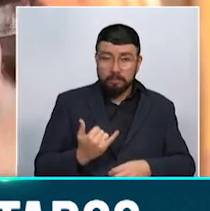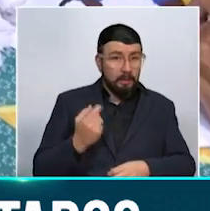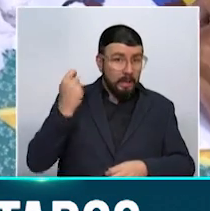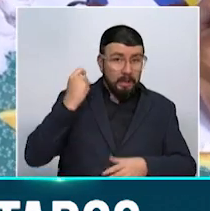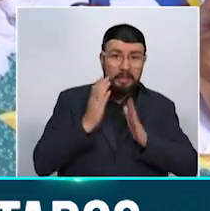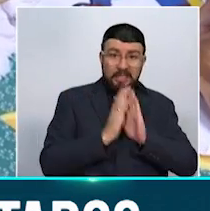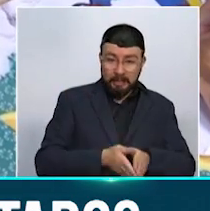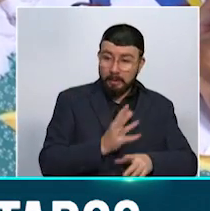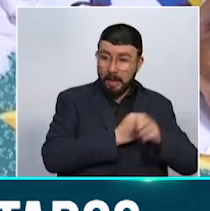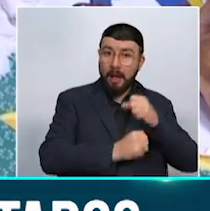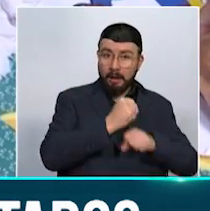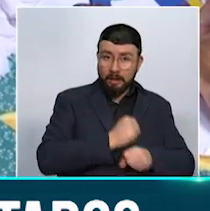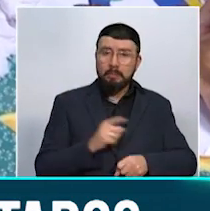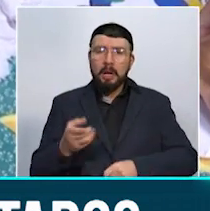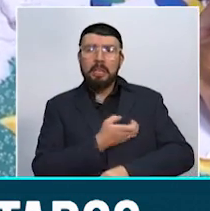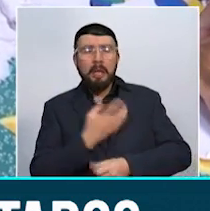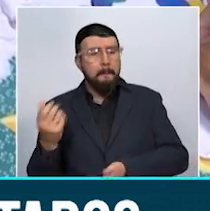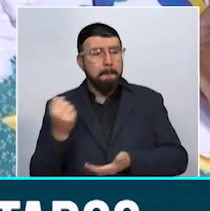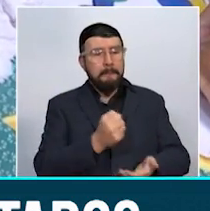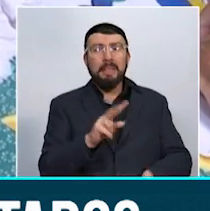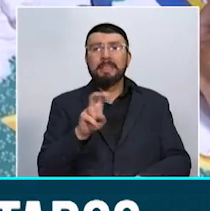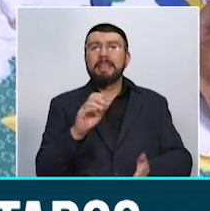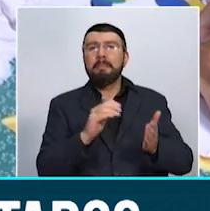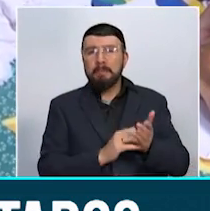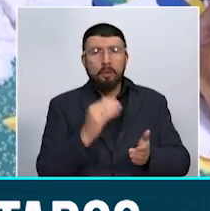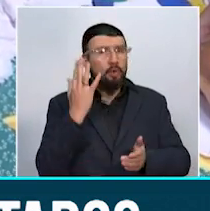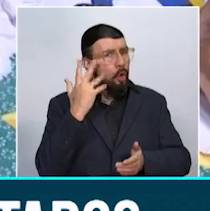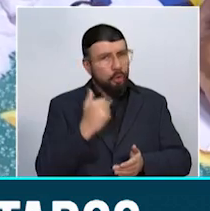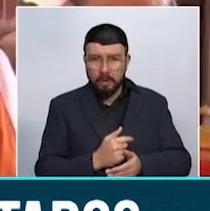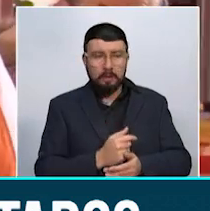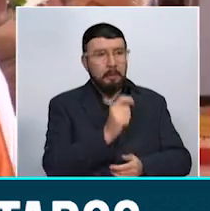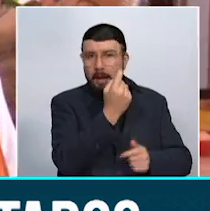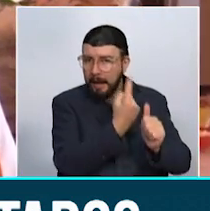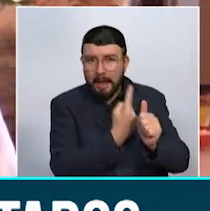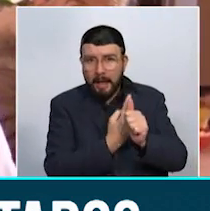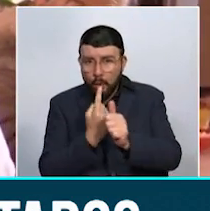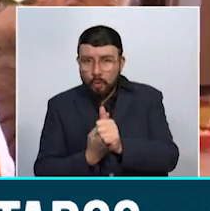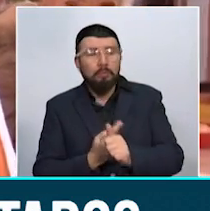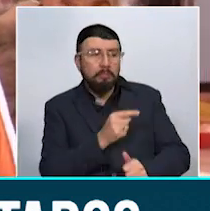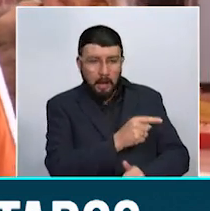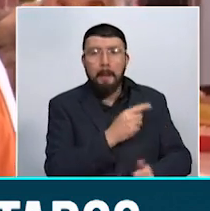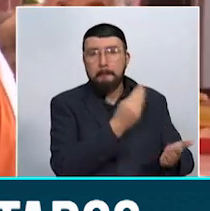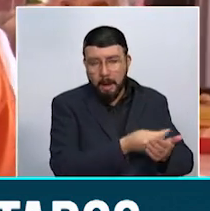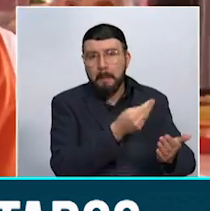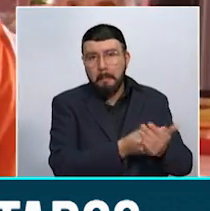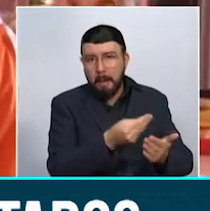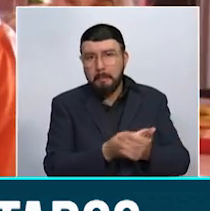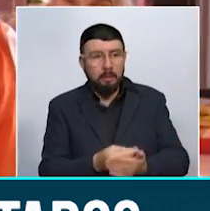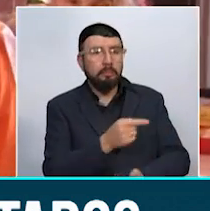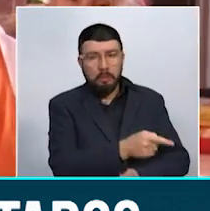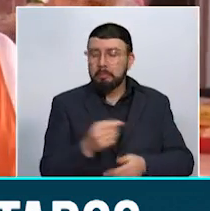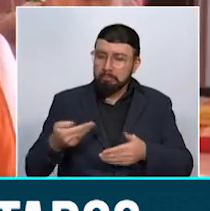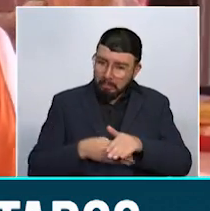pasado año la alcaldía pagaba 7 mil pesos diarios por cada adulto mayor. Estos recibían el beneficio de